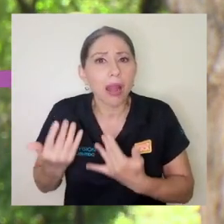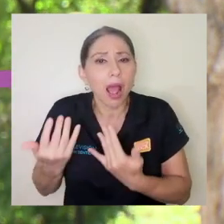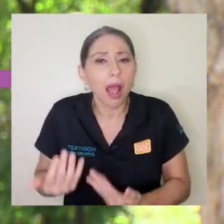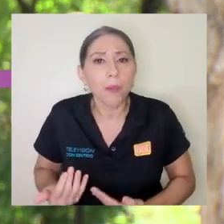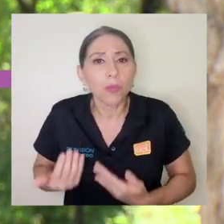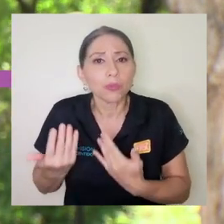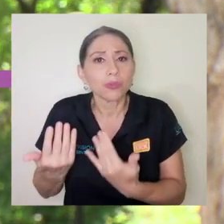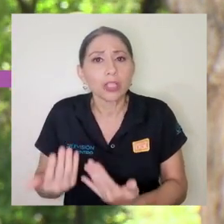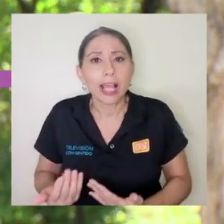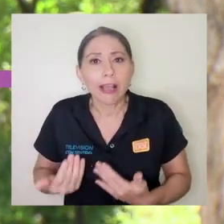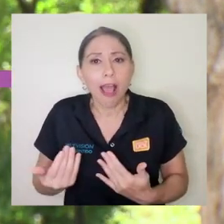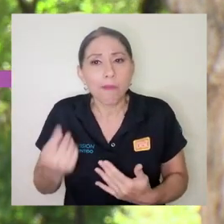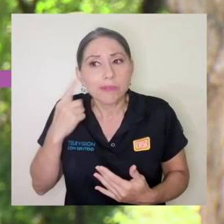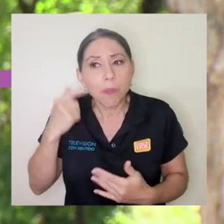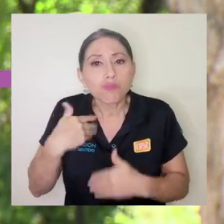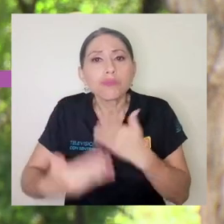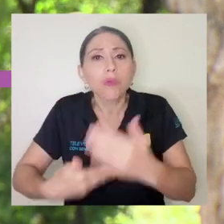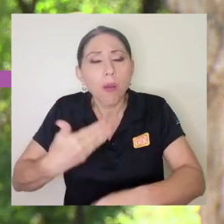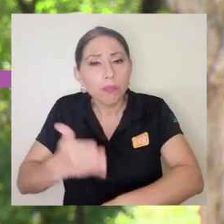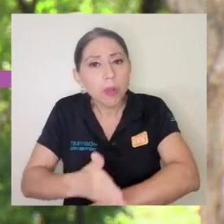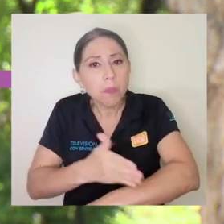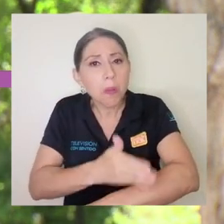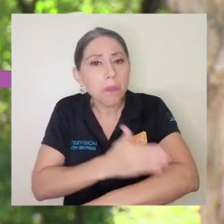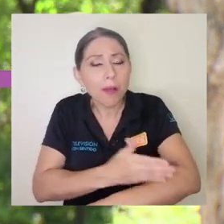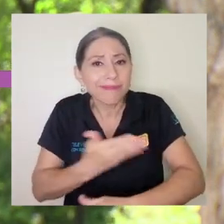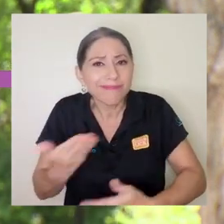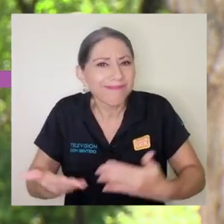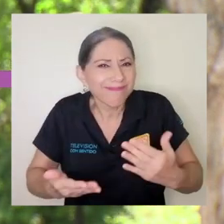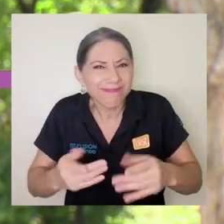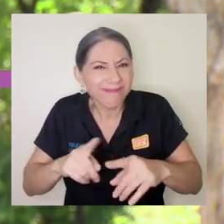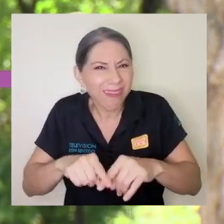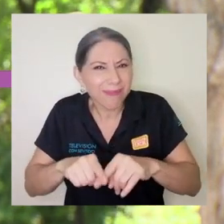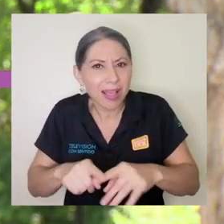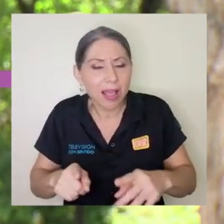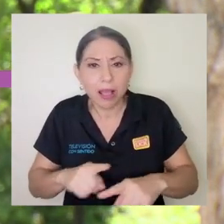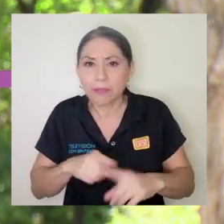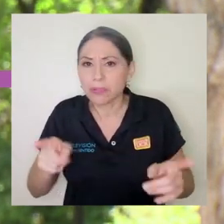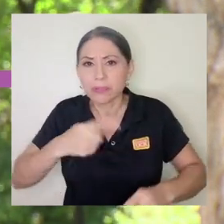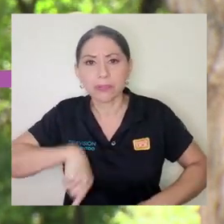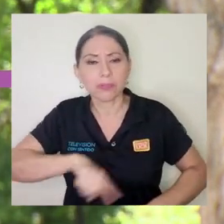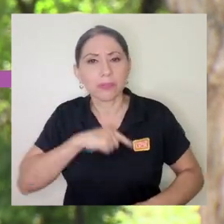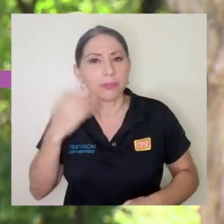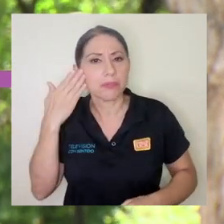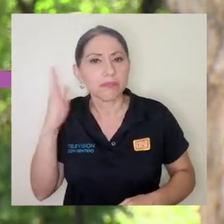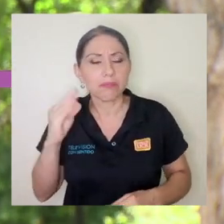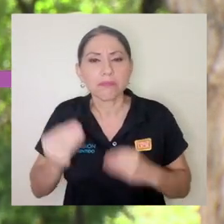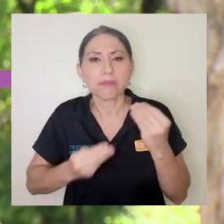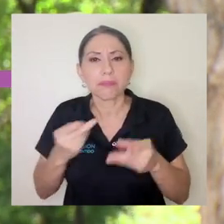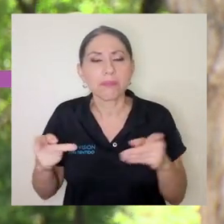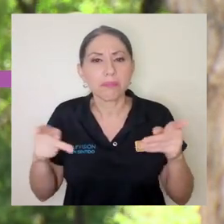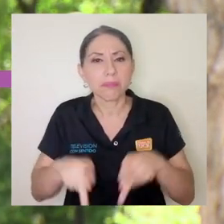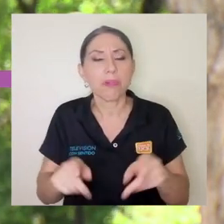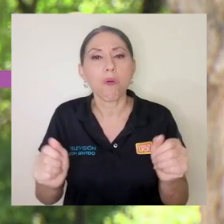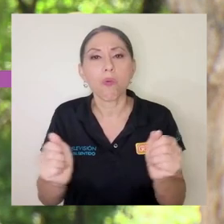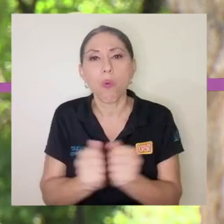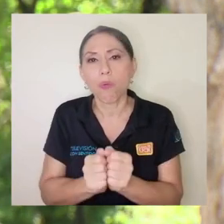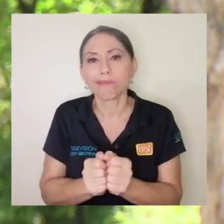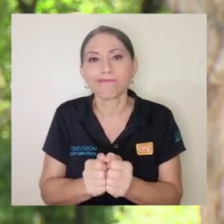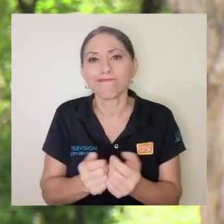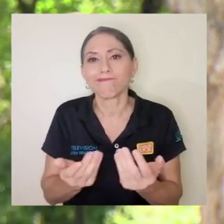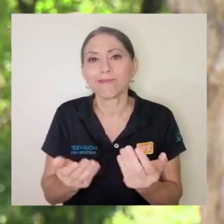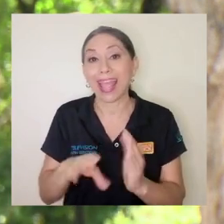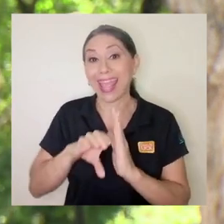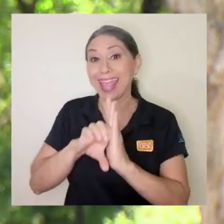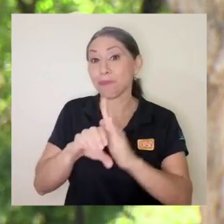vaya mejorando, pero igual no sabemos qué va a pasar con, por ejemplo, hablamos del caso de las personas que han